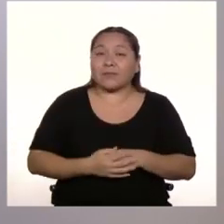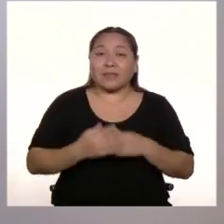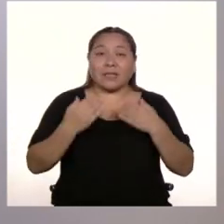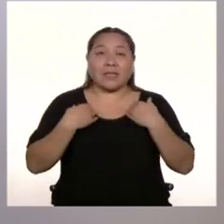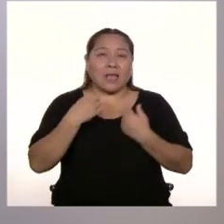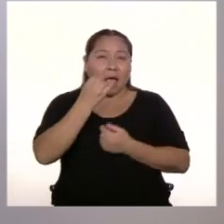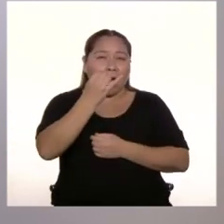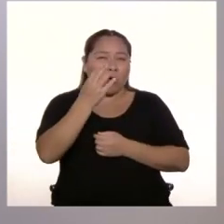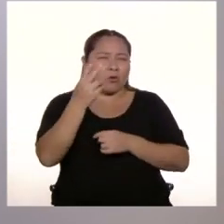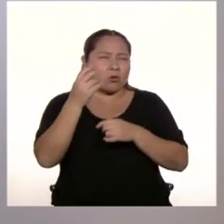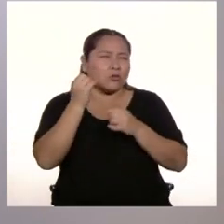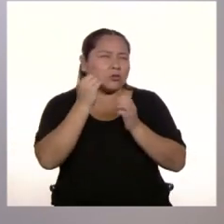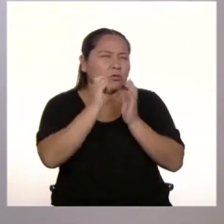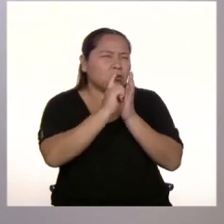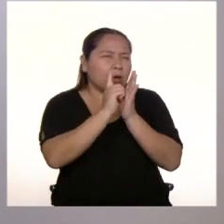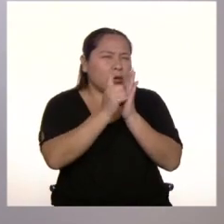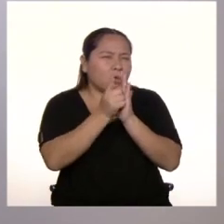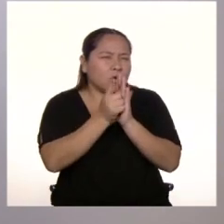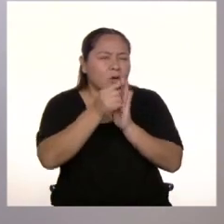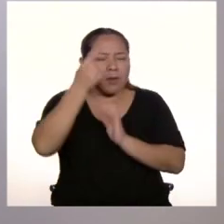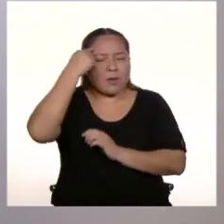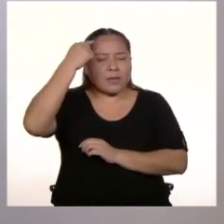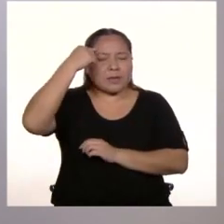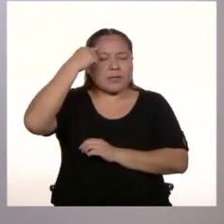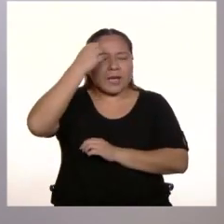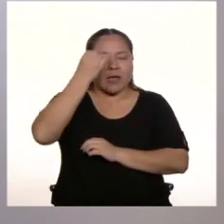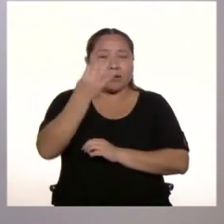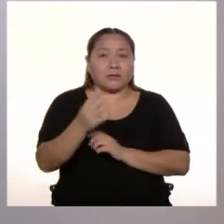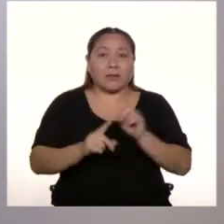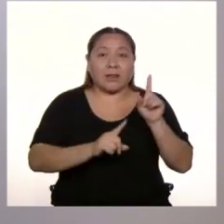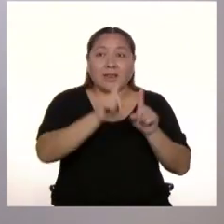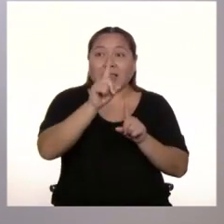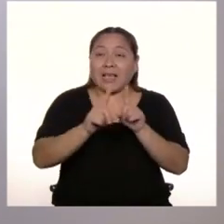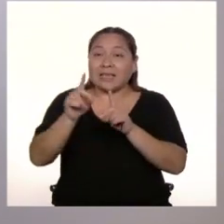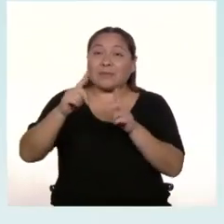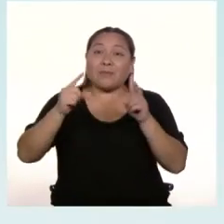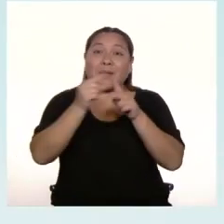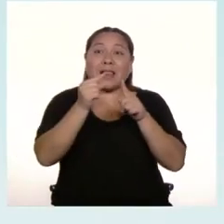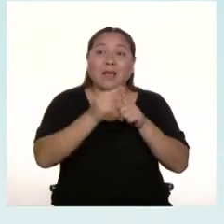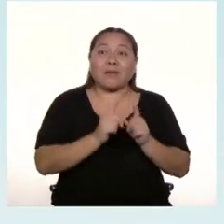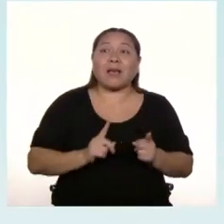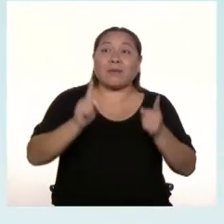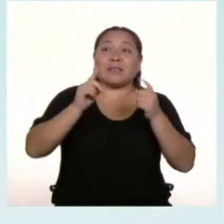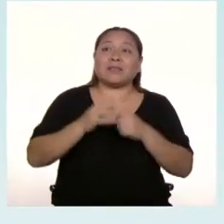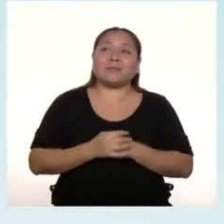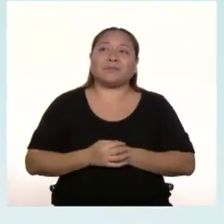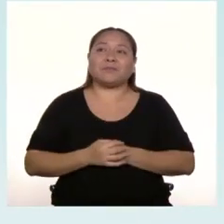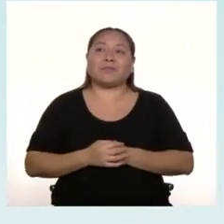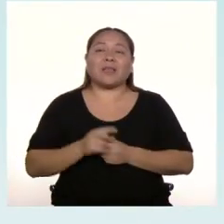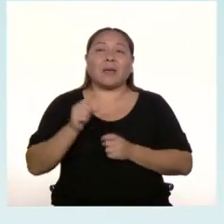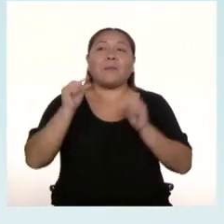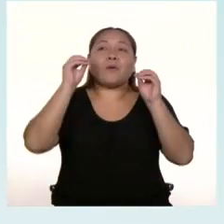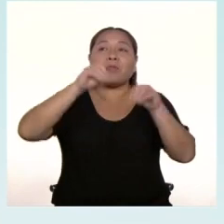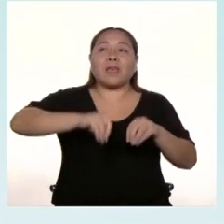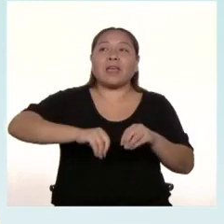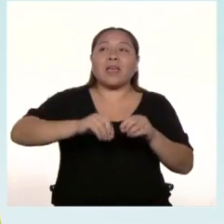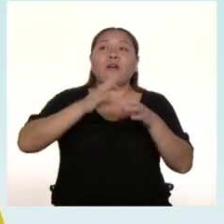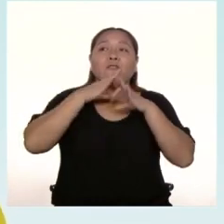unos segundos para improvisar con las palabras que aparecen en pantalla y crear frases con ellas.